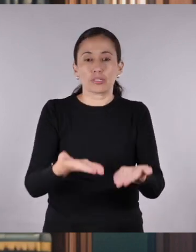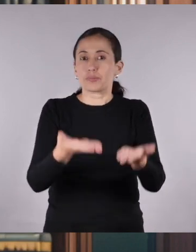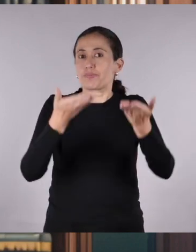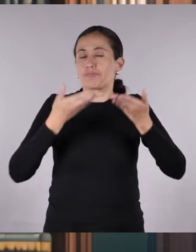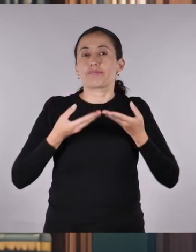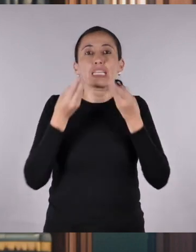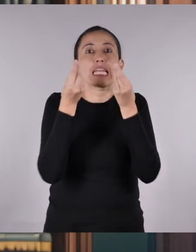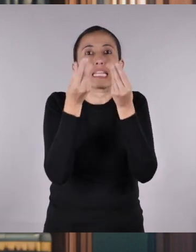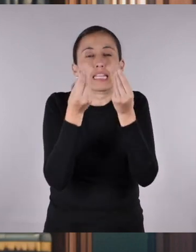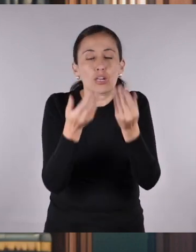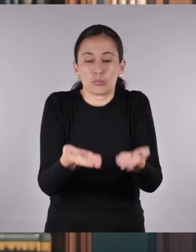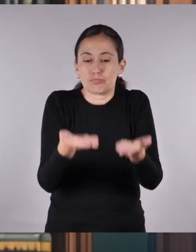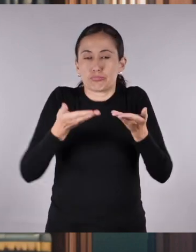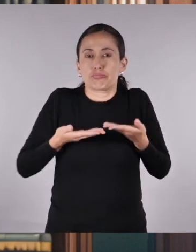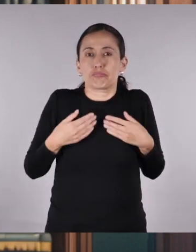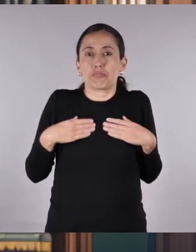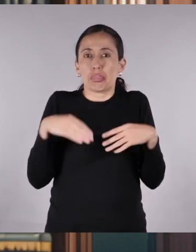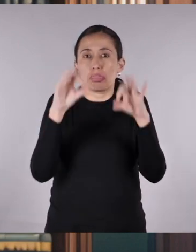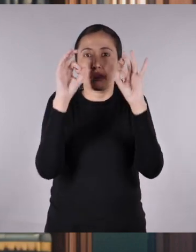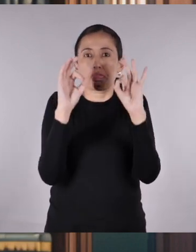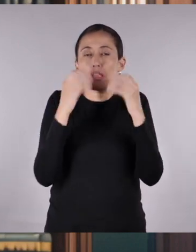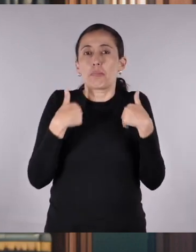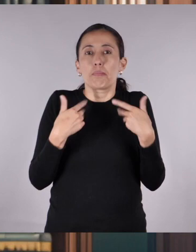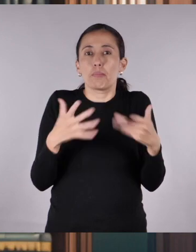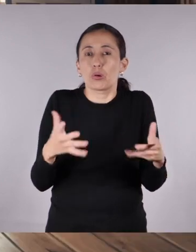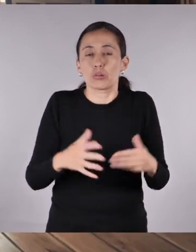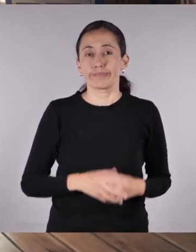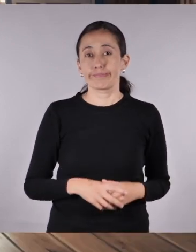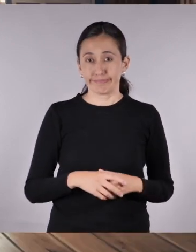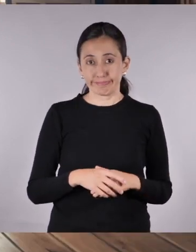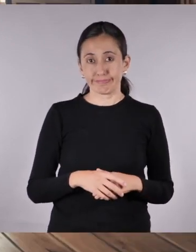recibir un beneficio por su duro y excelente trabajo.